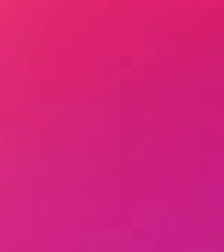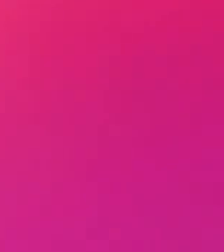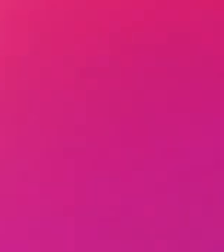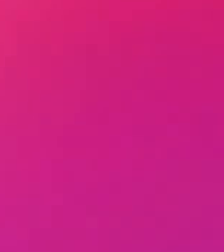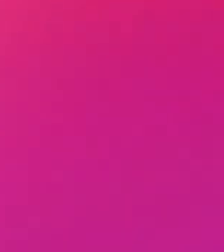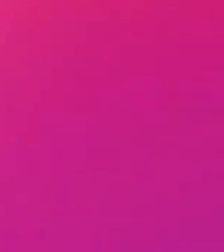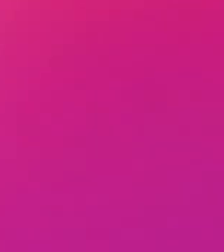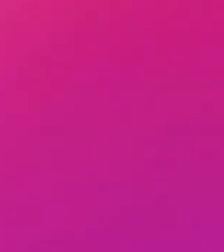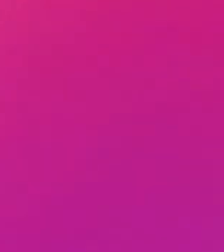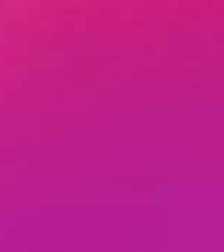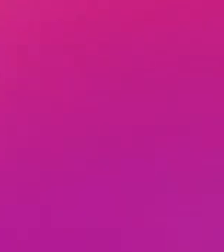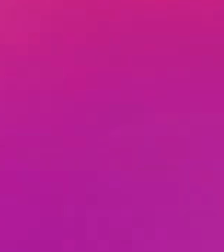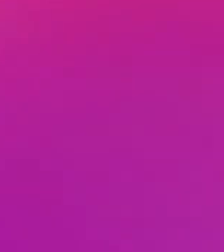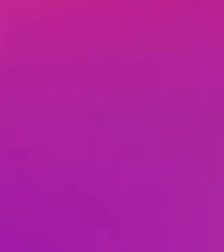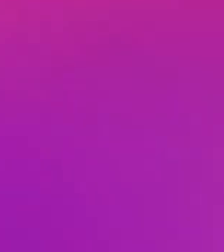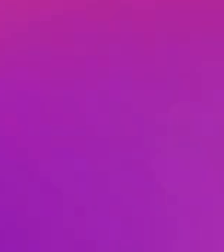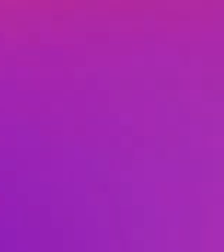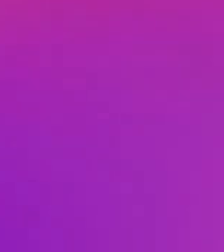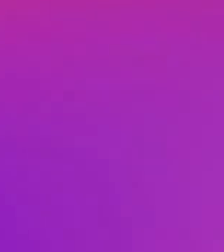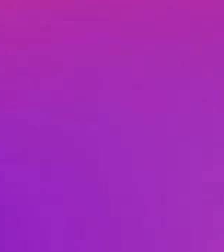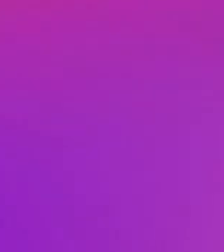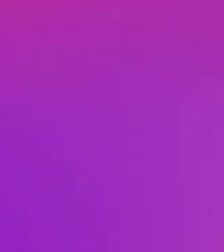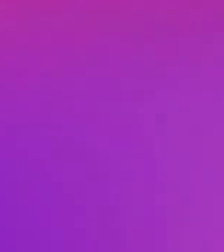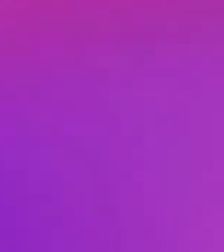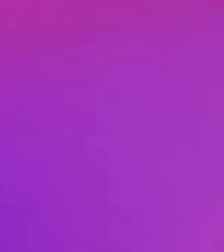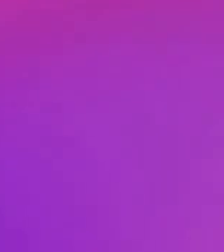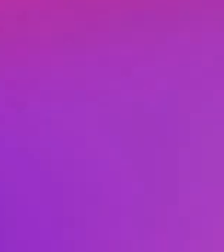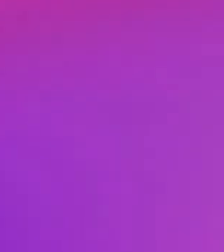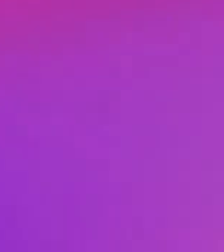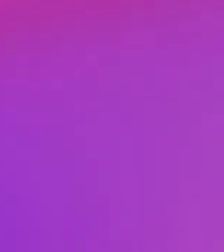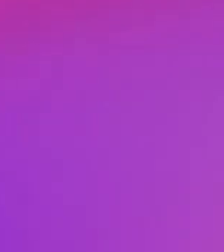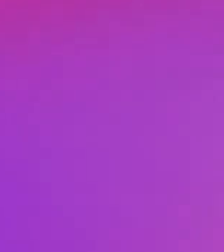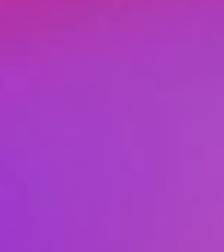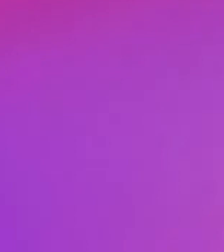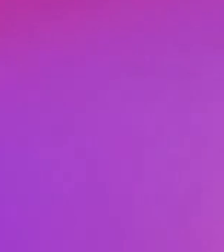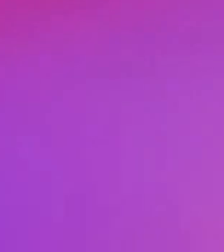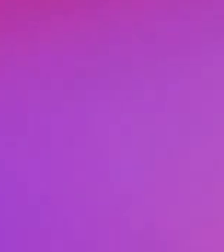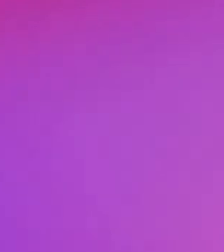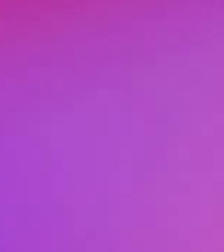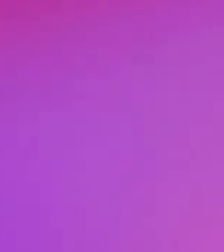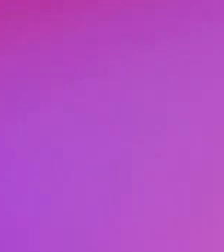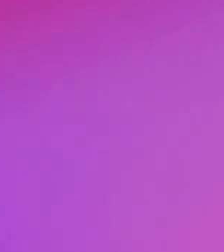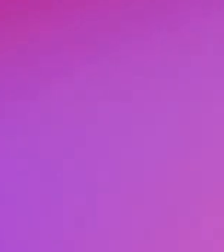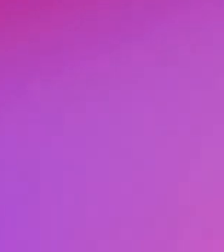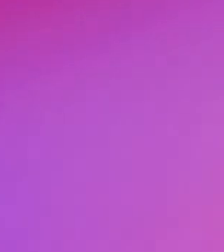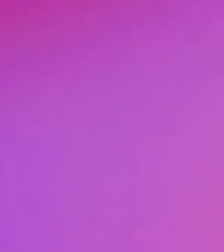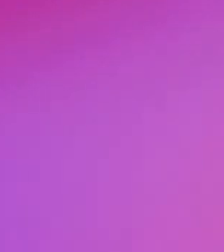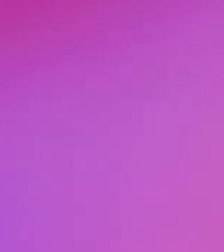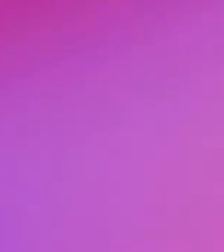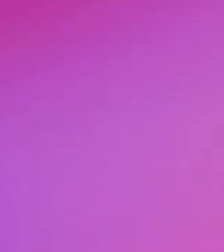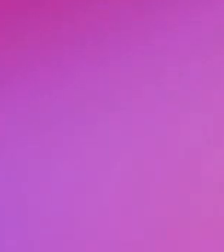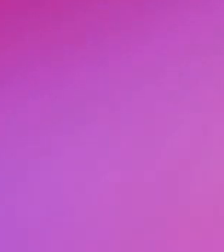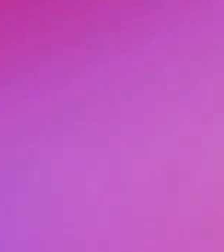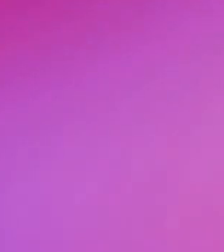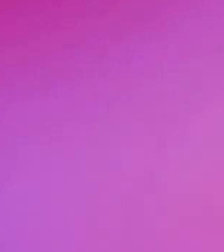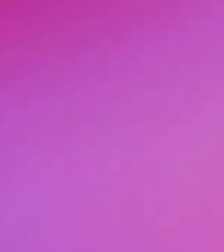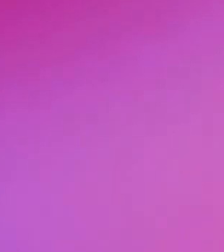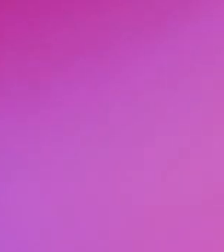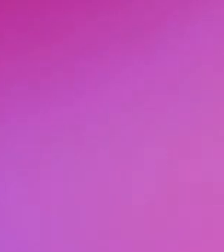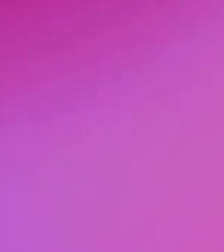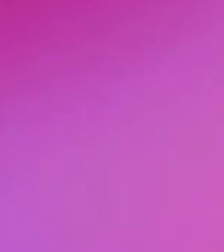También te invitamos a que consultes la plataforma nuevaescuelamexicana.cep.gov.mx.